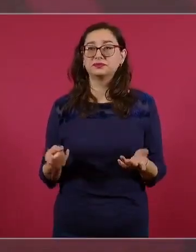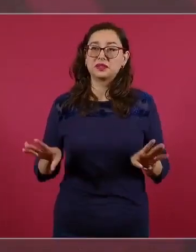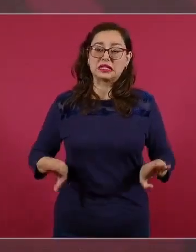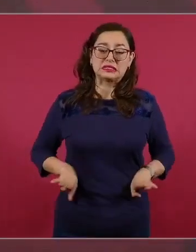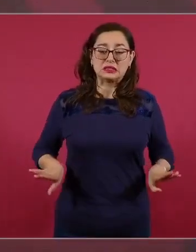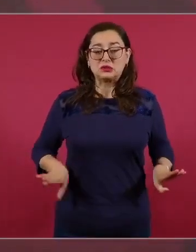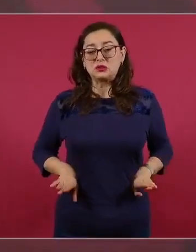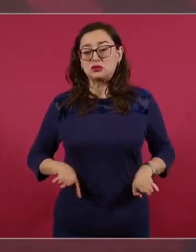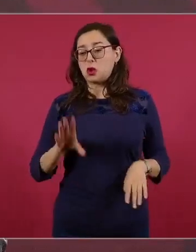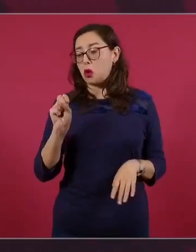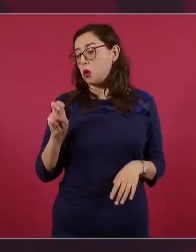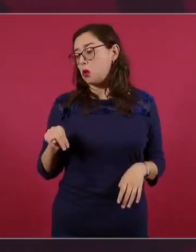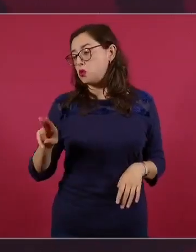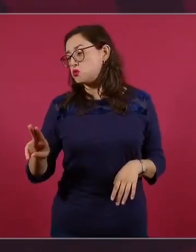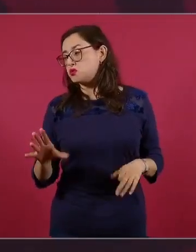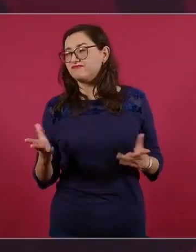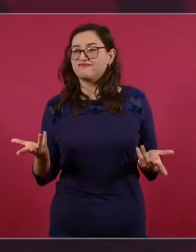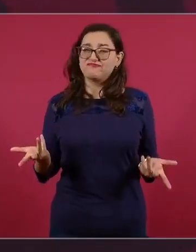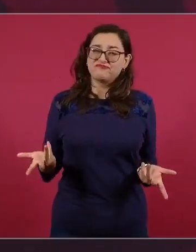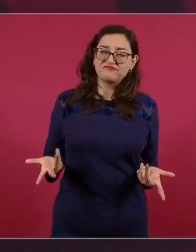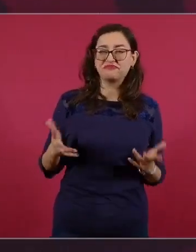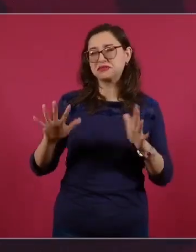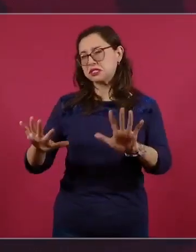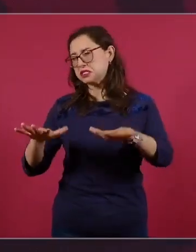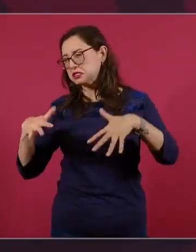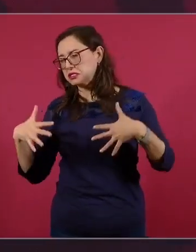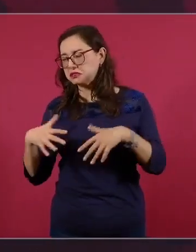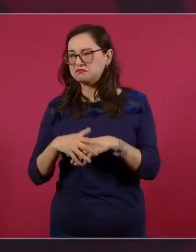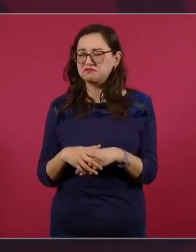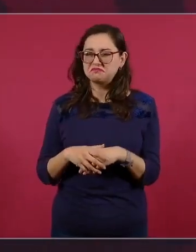inactiva,